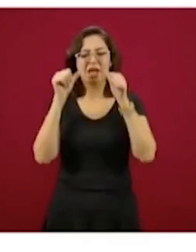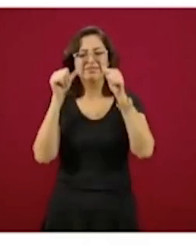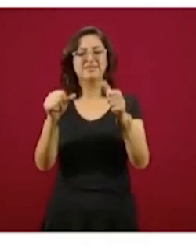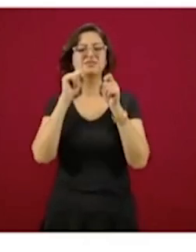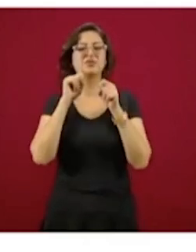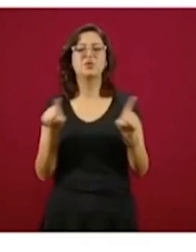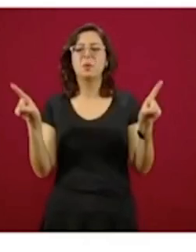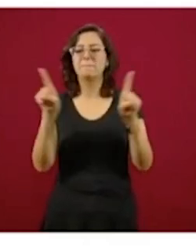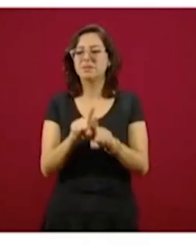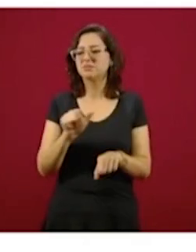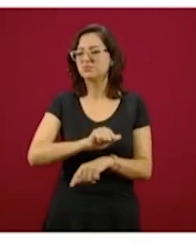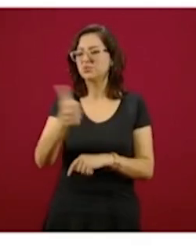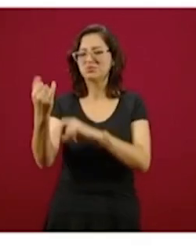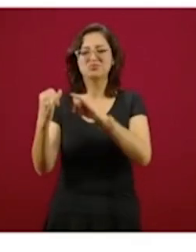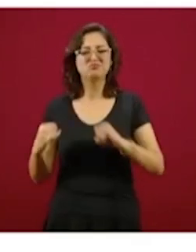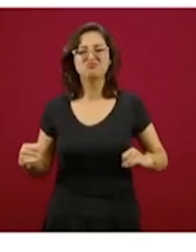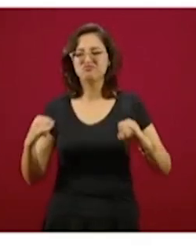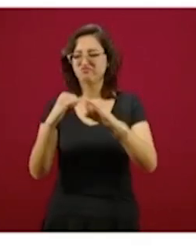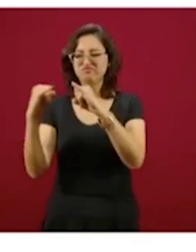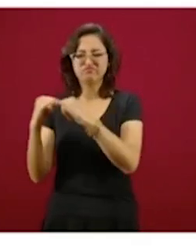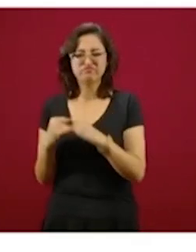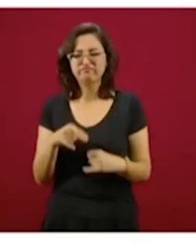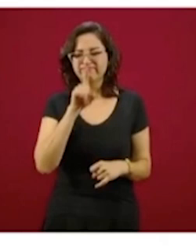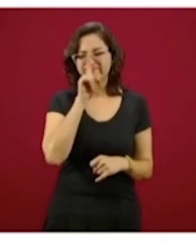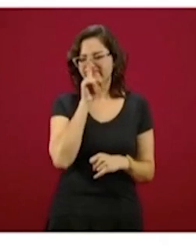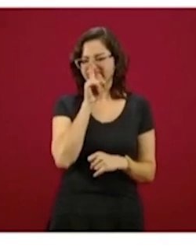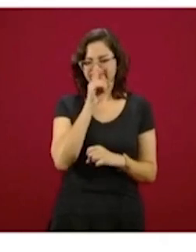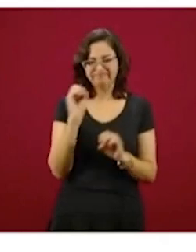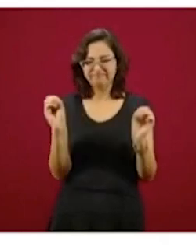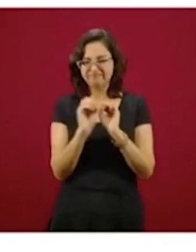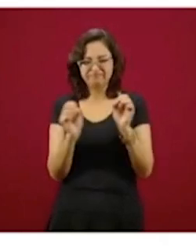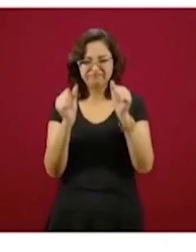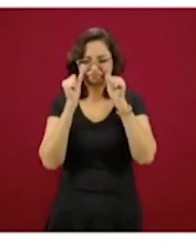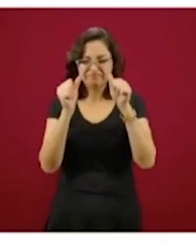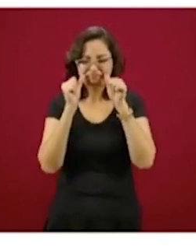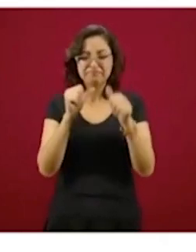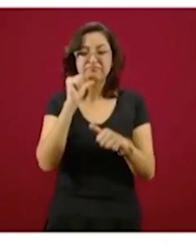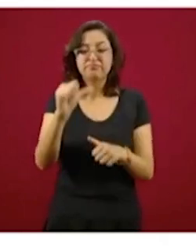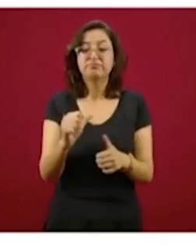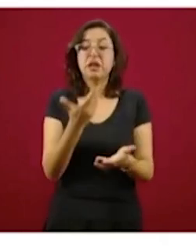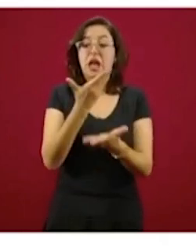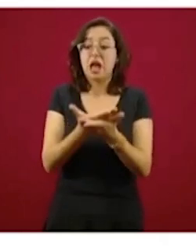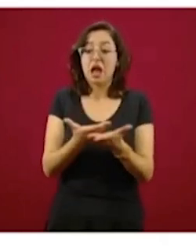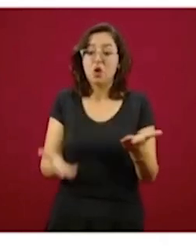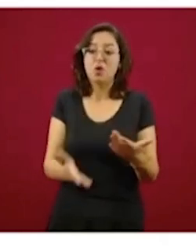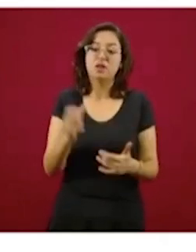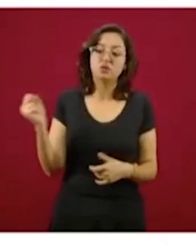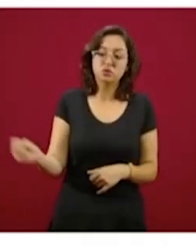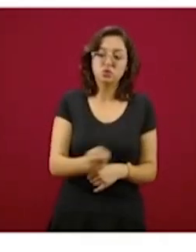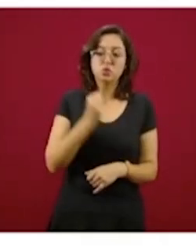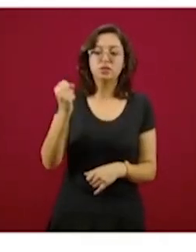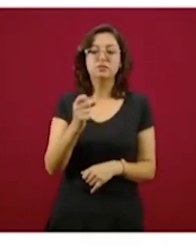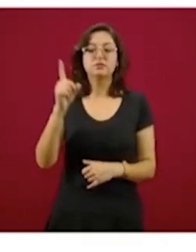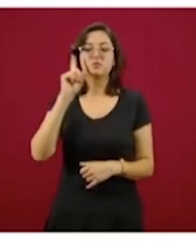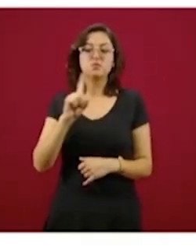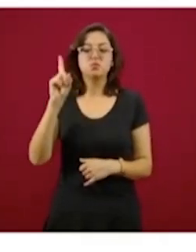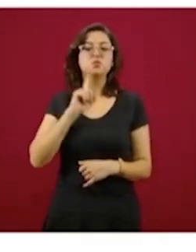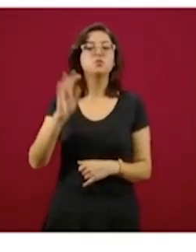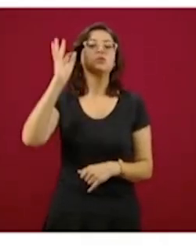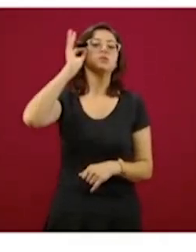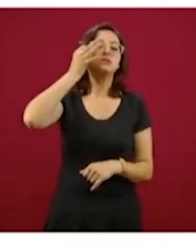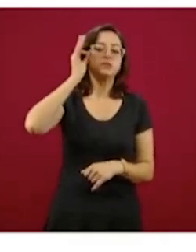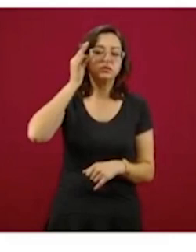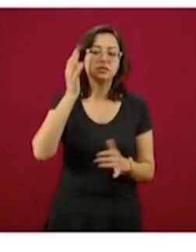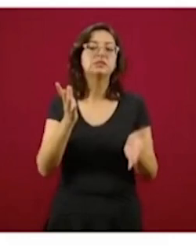parte de otras instituciones. Hoy, que afortunadamente en el caso de las trabajadoras del hogar hay ya un